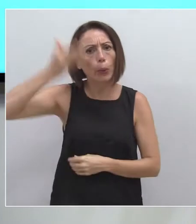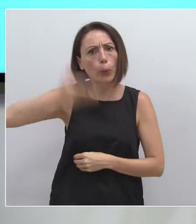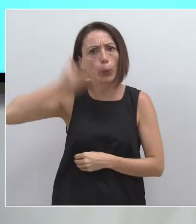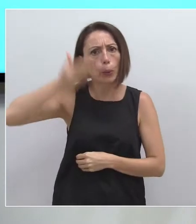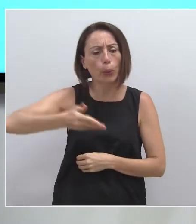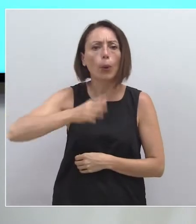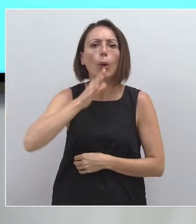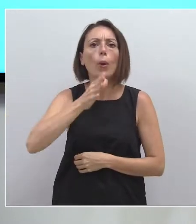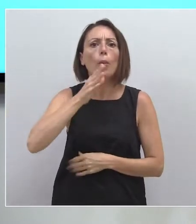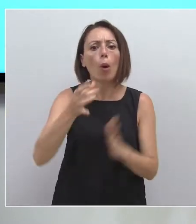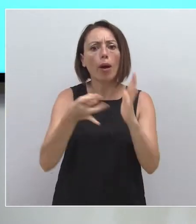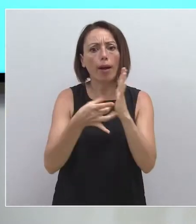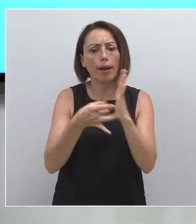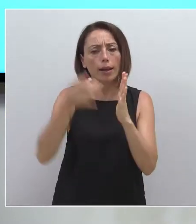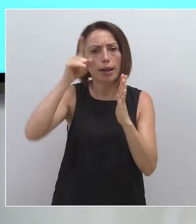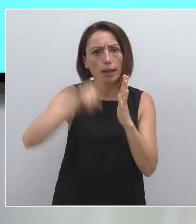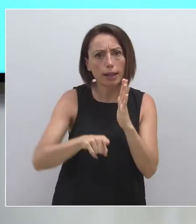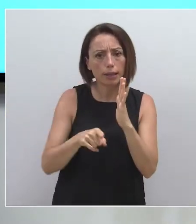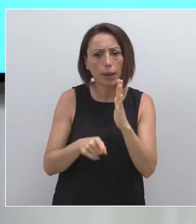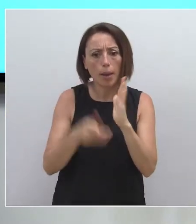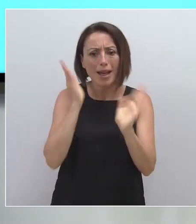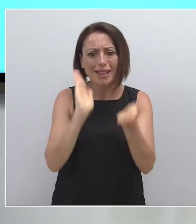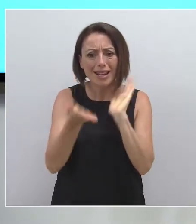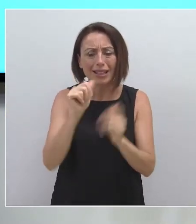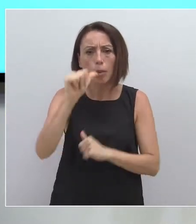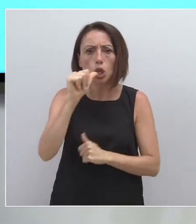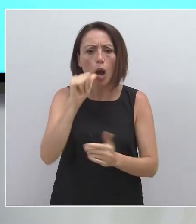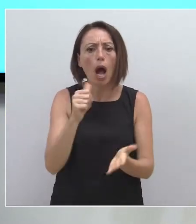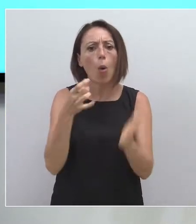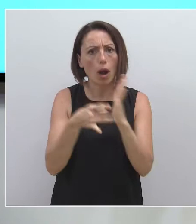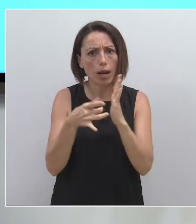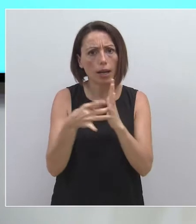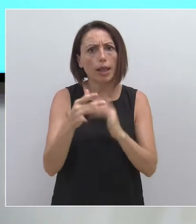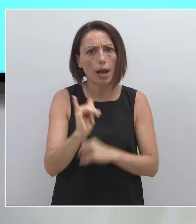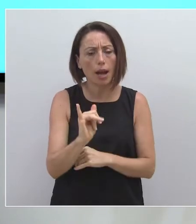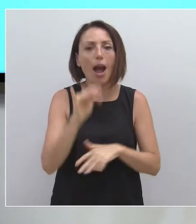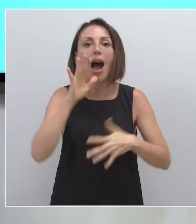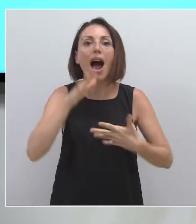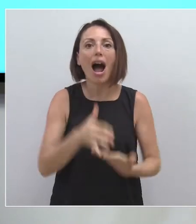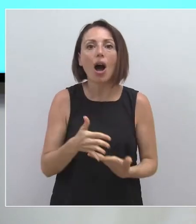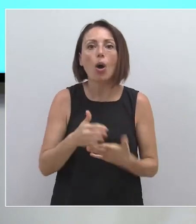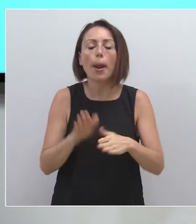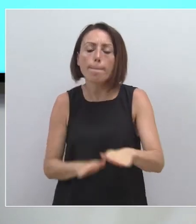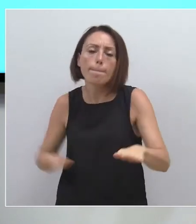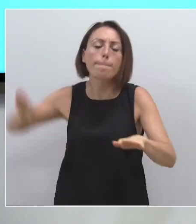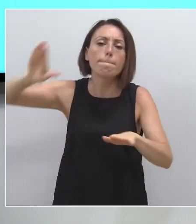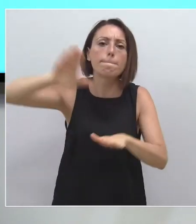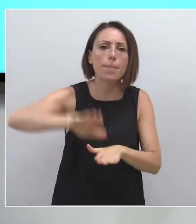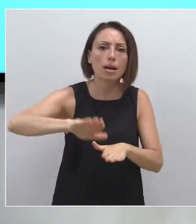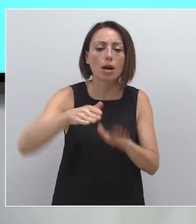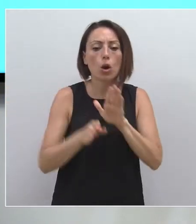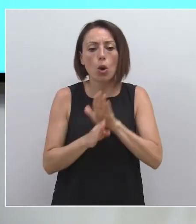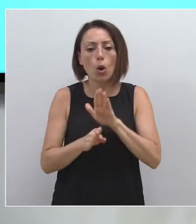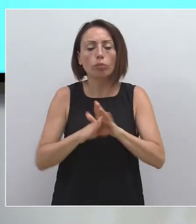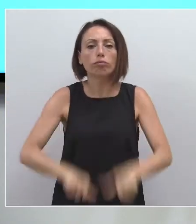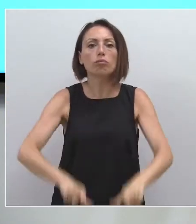pero también por su calidad, por la calidad de los tratamientos que se llevan a cabo en ellas. Pero ahora damos un paso más para seguir